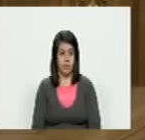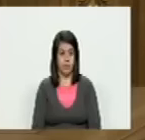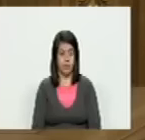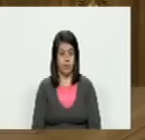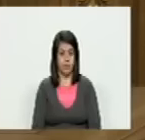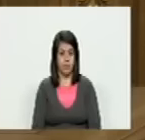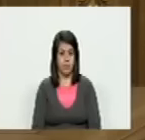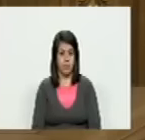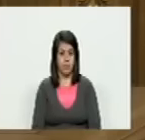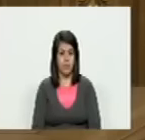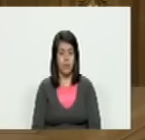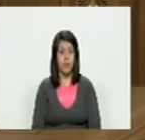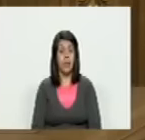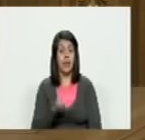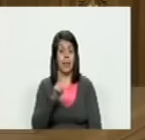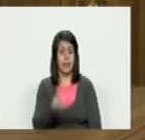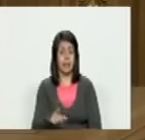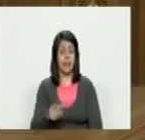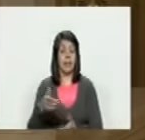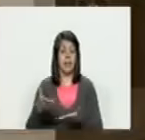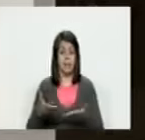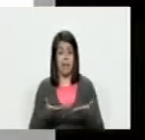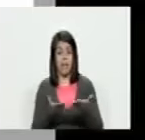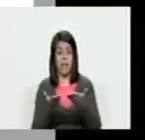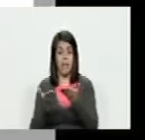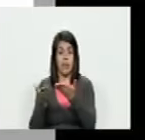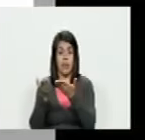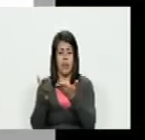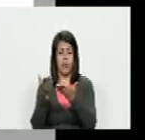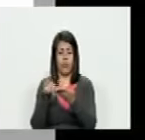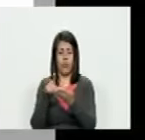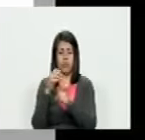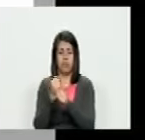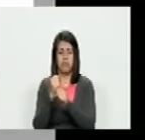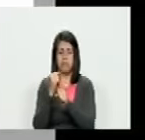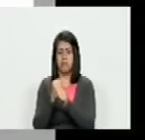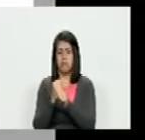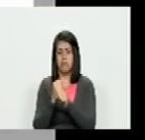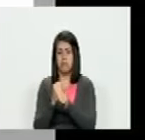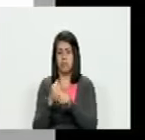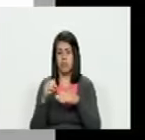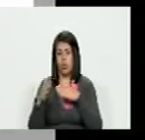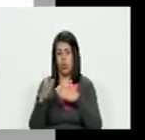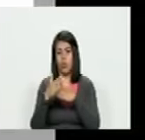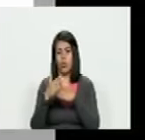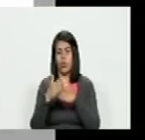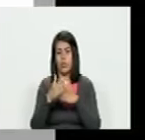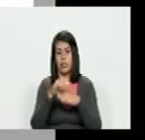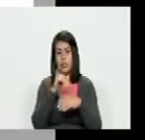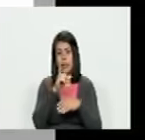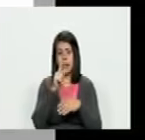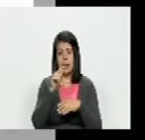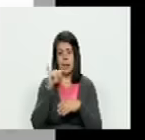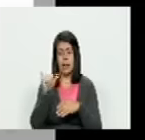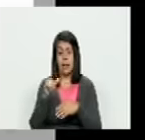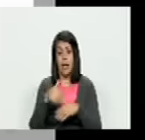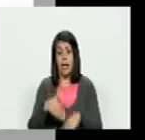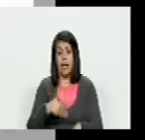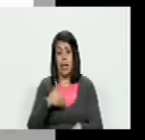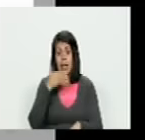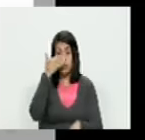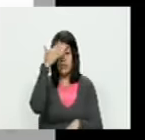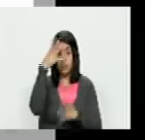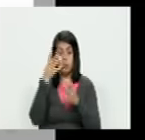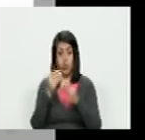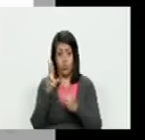que Ghost Security le servían a ellos para trabajar contra ISIS en el medio oriente dice